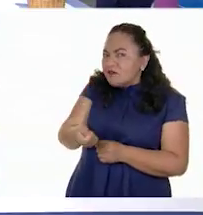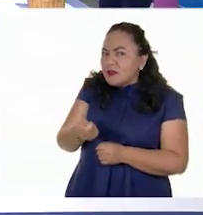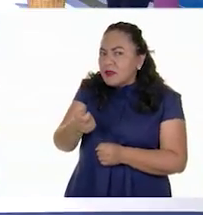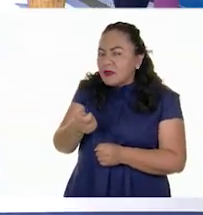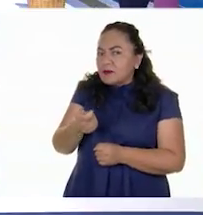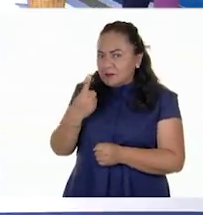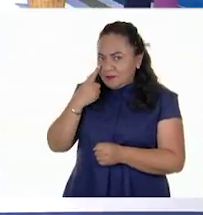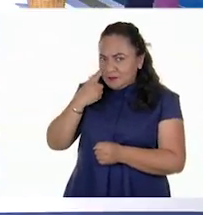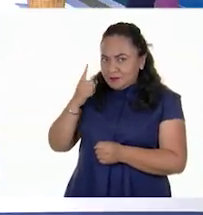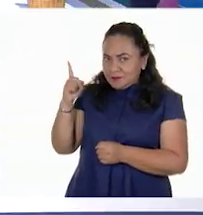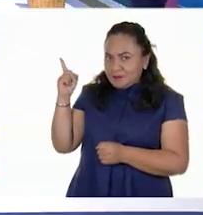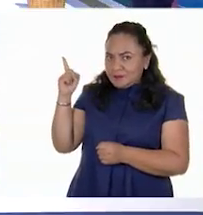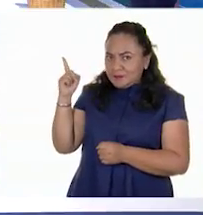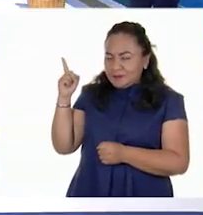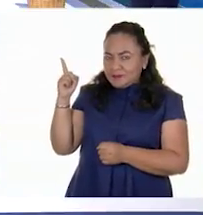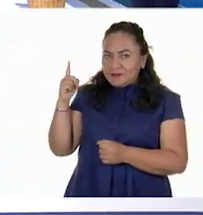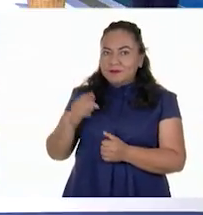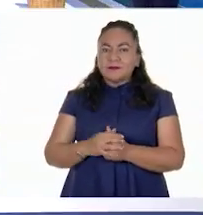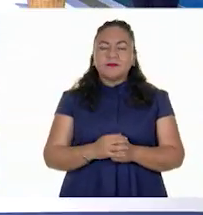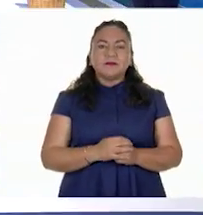a ver. Voy a poner aquí.